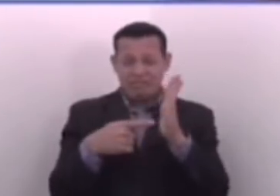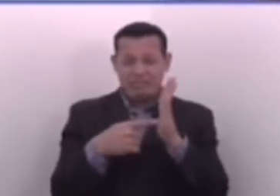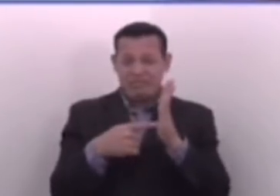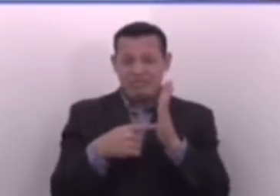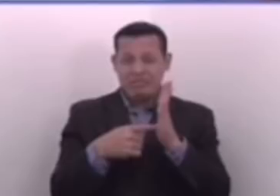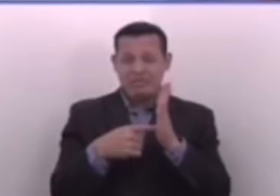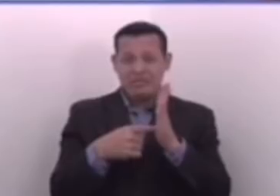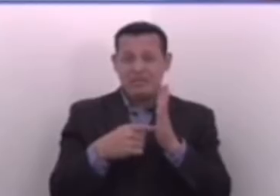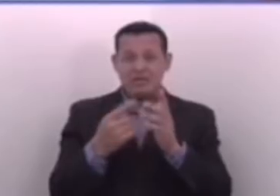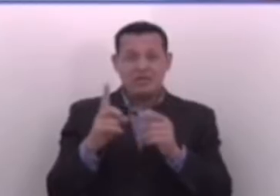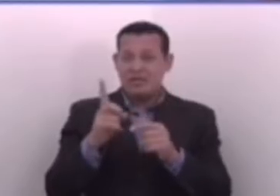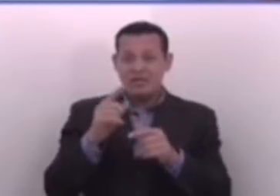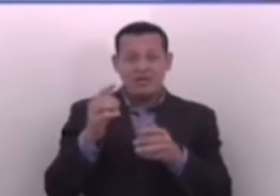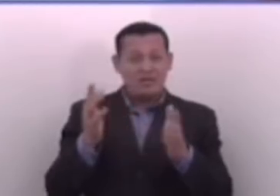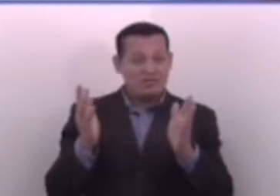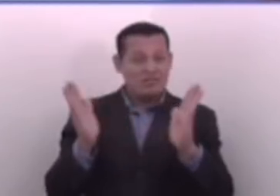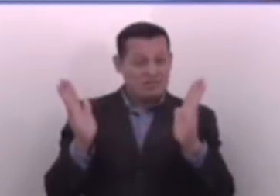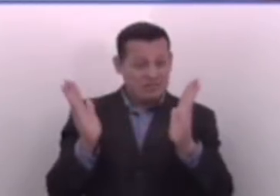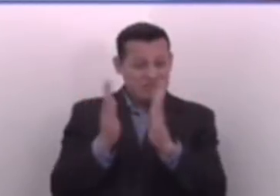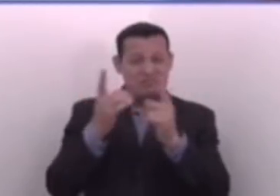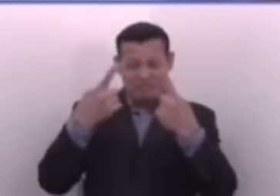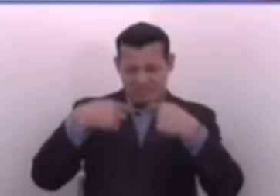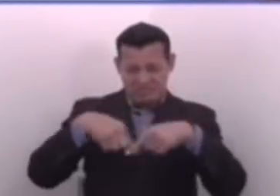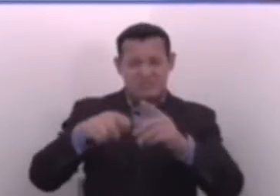Insistimos que hay que afrontar el combate,